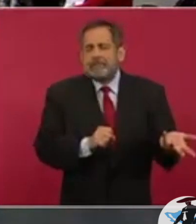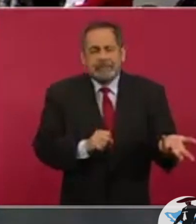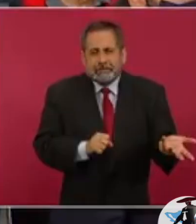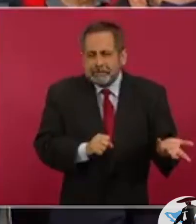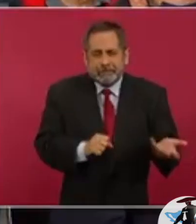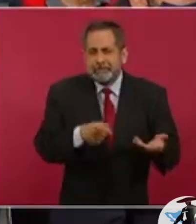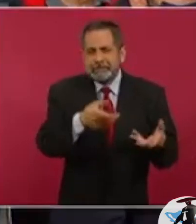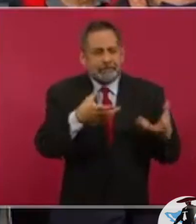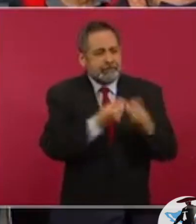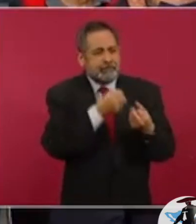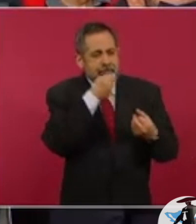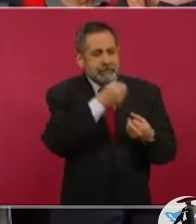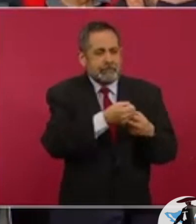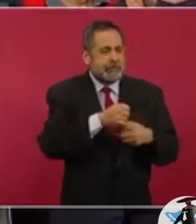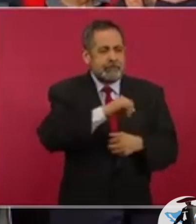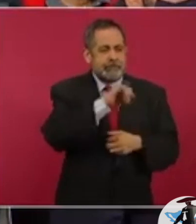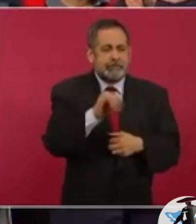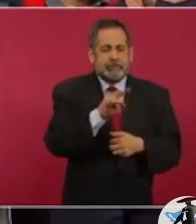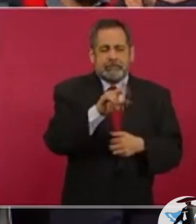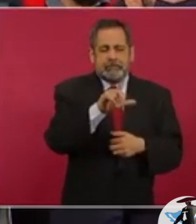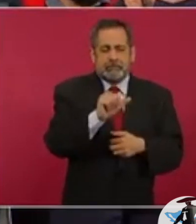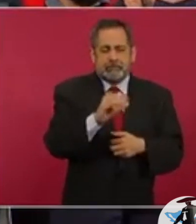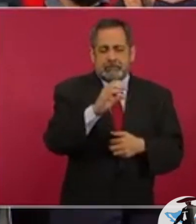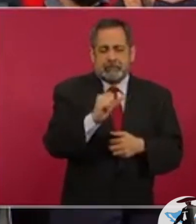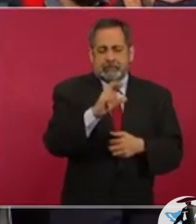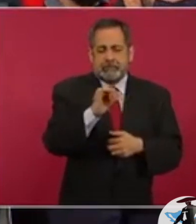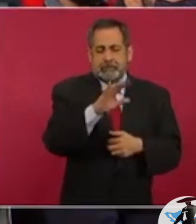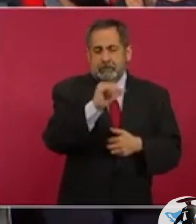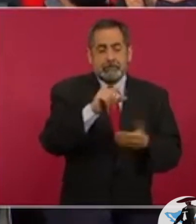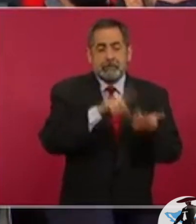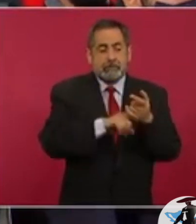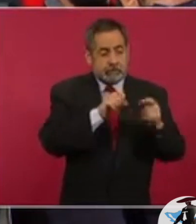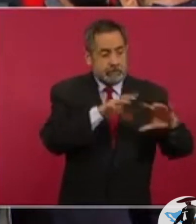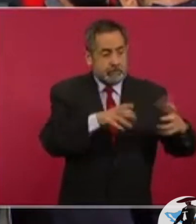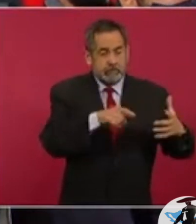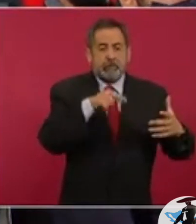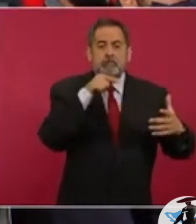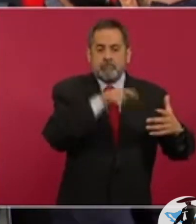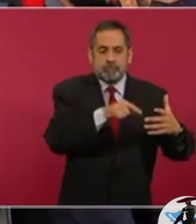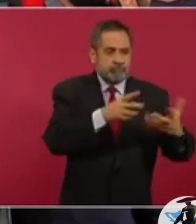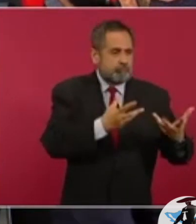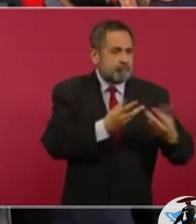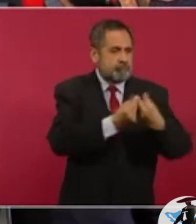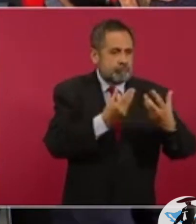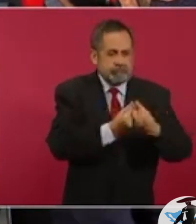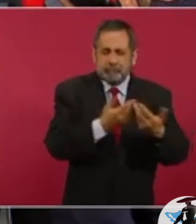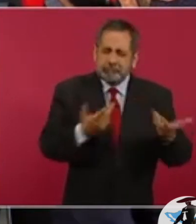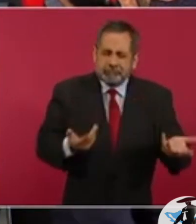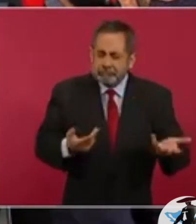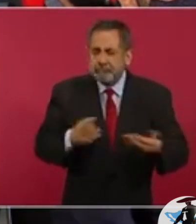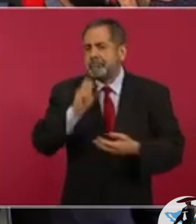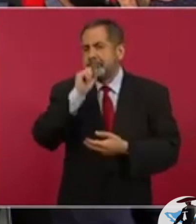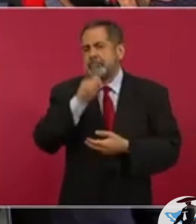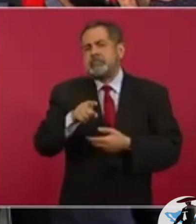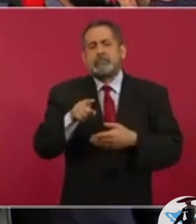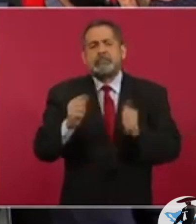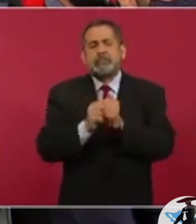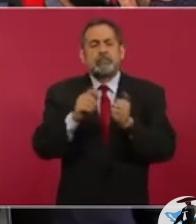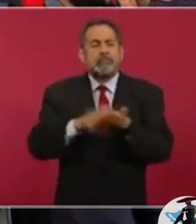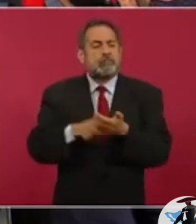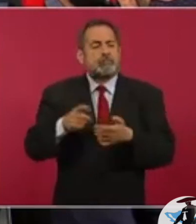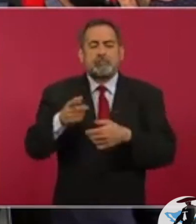hace no mucho a Julia Carabias, por ejemplo, que es también quien se ha subido a esto, y que tiene que ver, por ejemplo, con